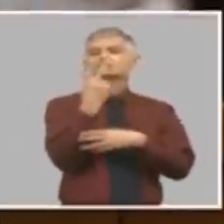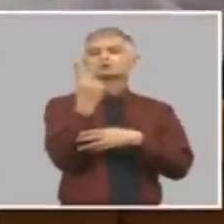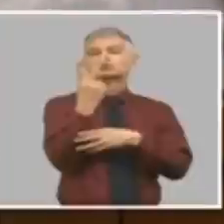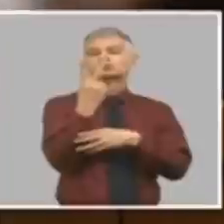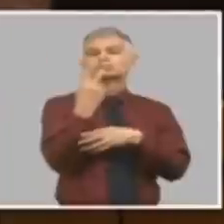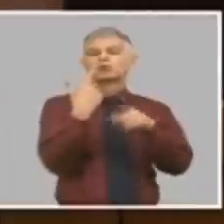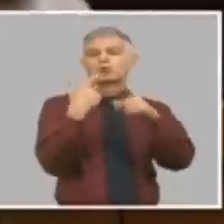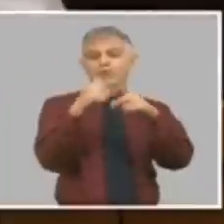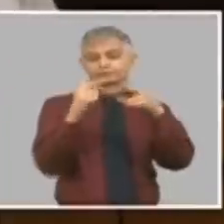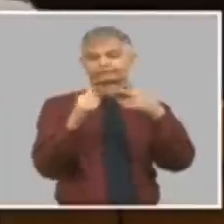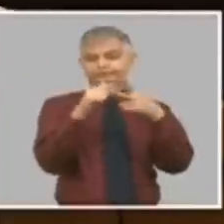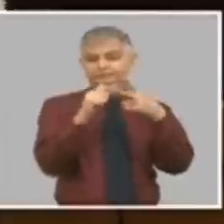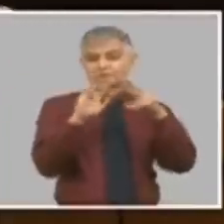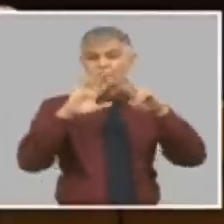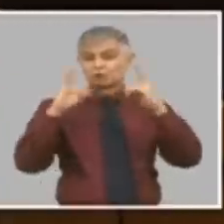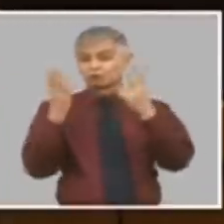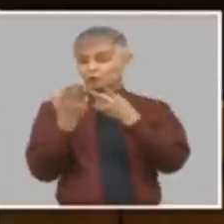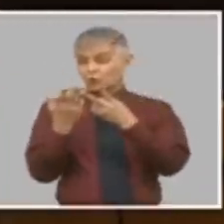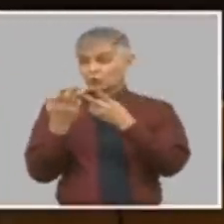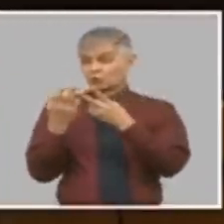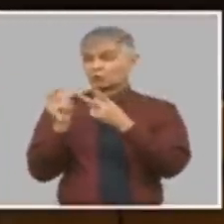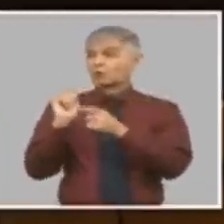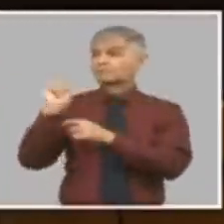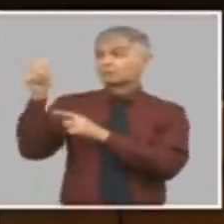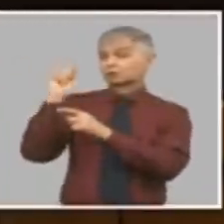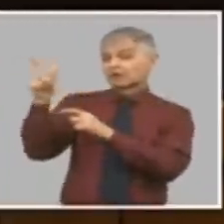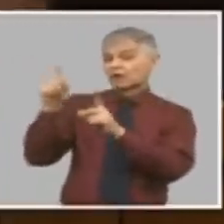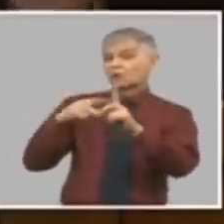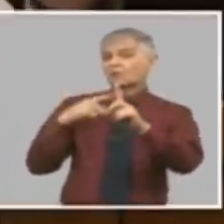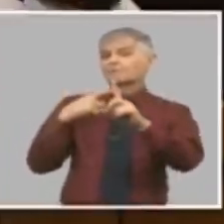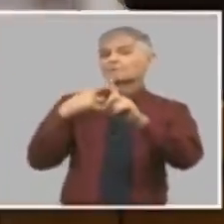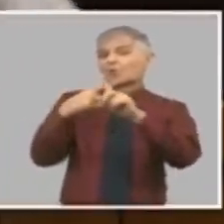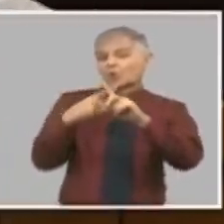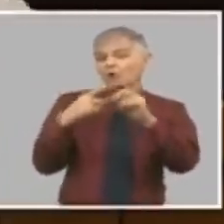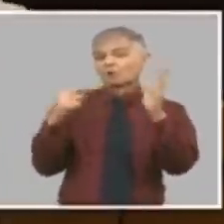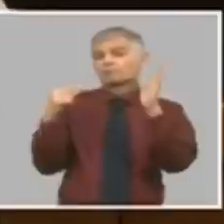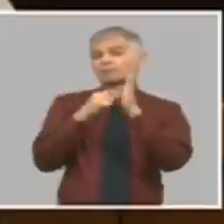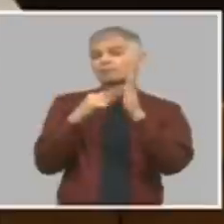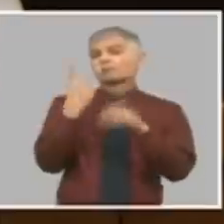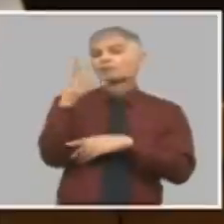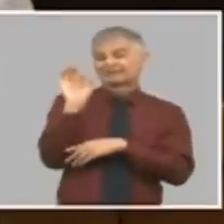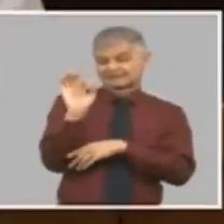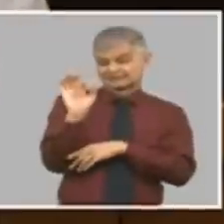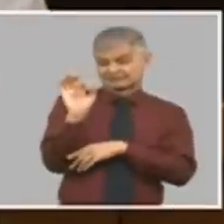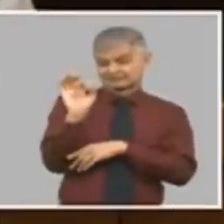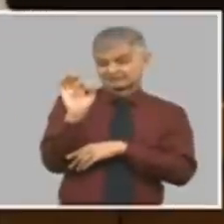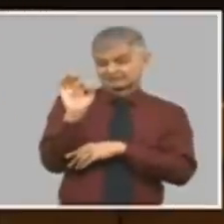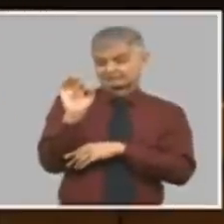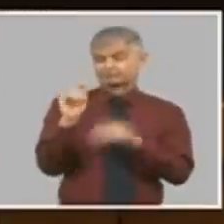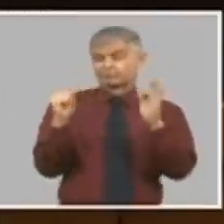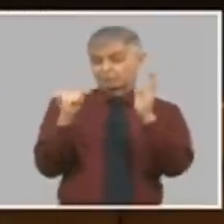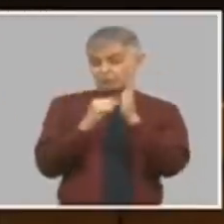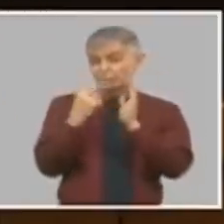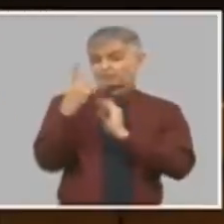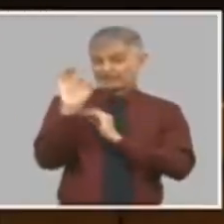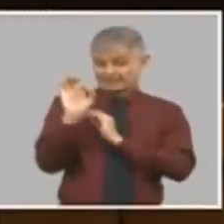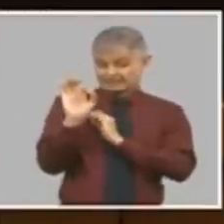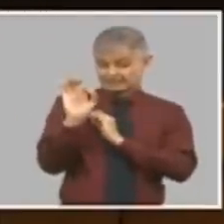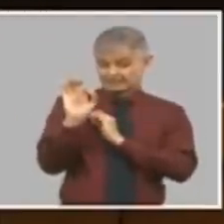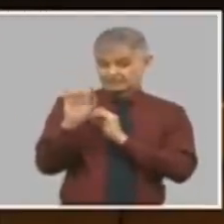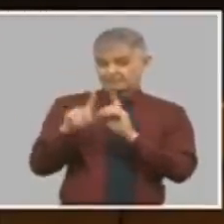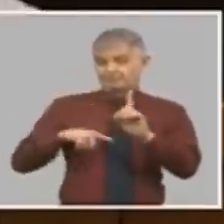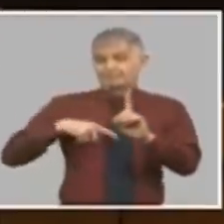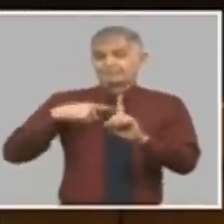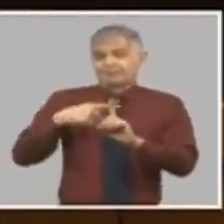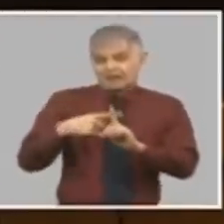todo lo importado usted lo multiplica por 20 todo lo importado usted lo multiplica por 20 y además tiene que